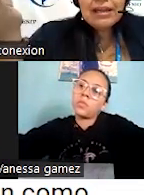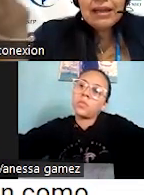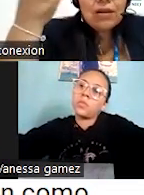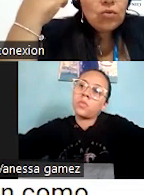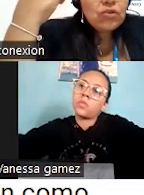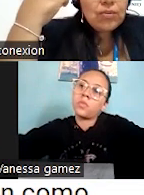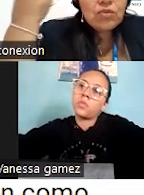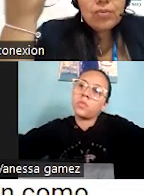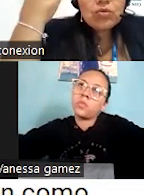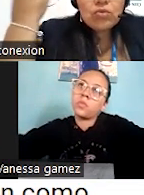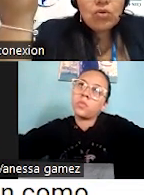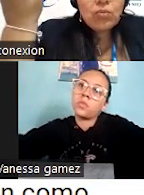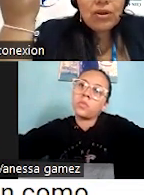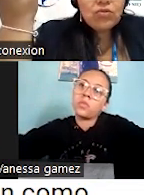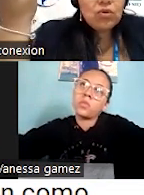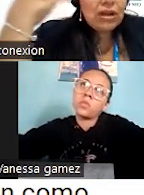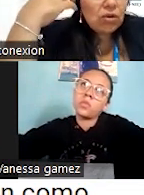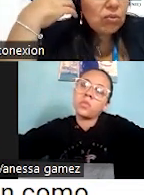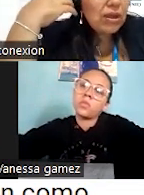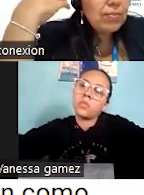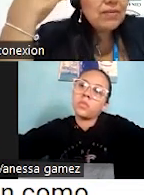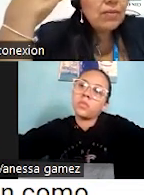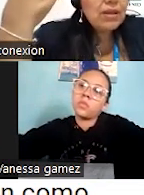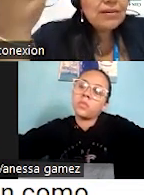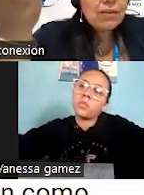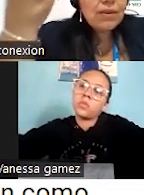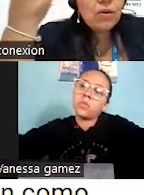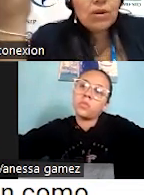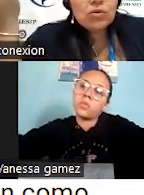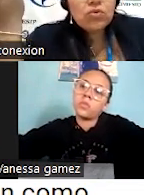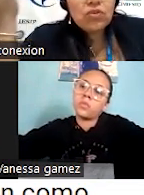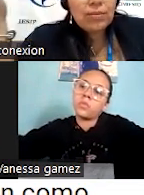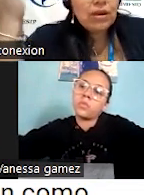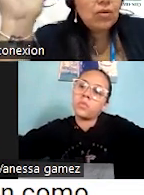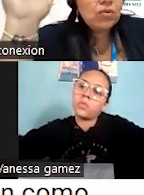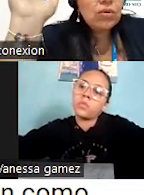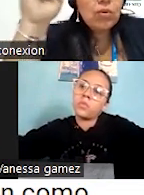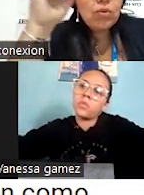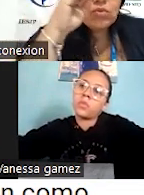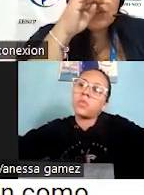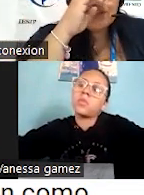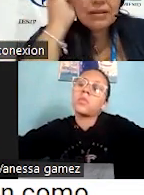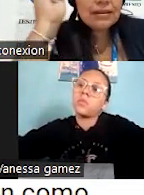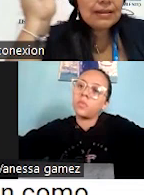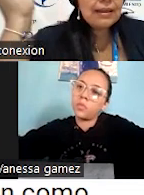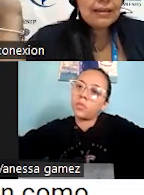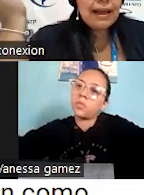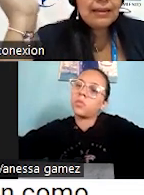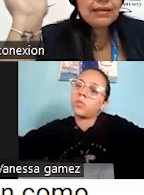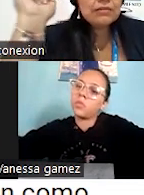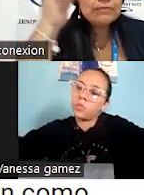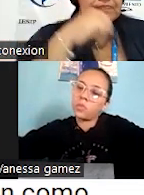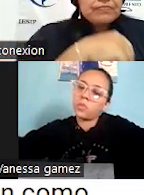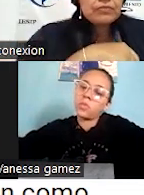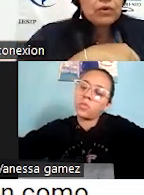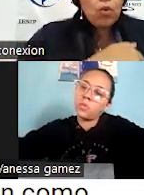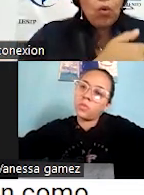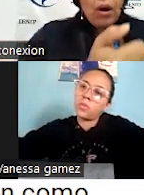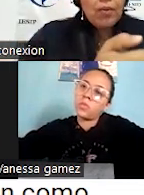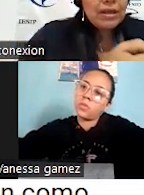de atención al cliente es un servicio, pero tú no lo puedes tocar. Lo puedes percibir a través de cuando tú llamas a un call center, te atiende alguien.